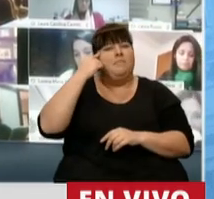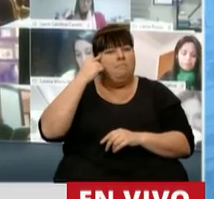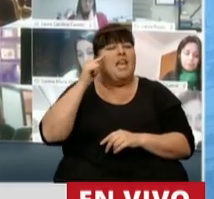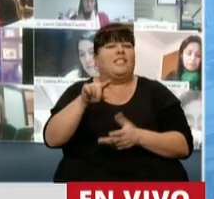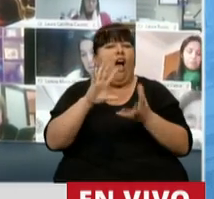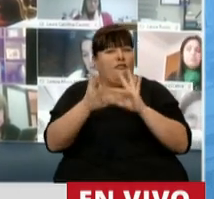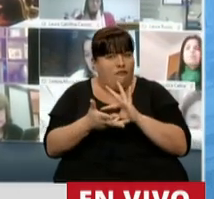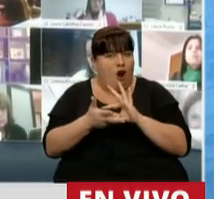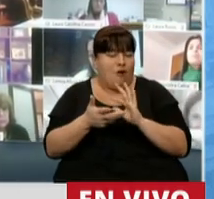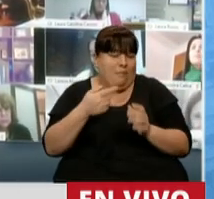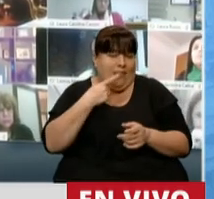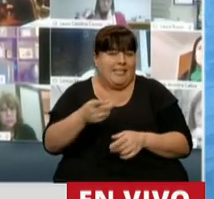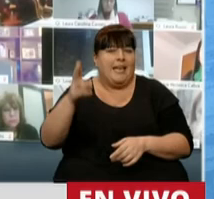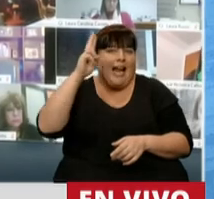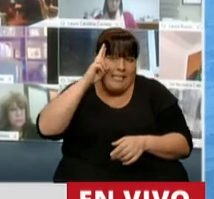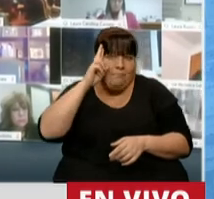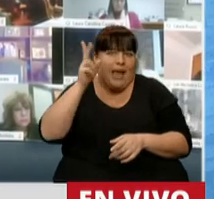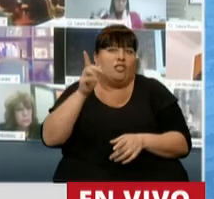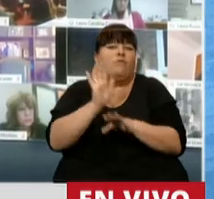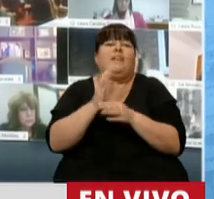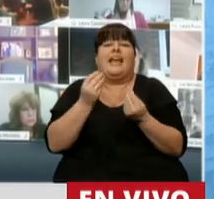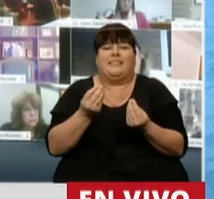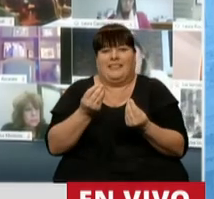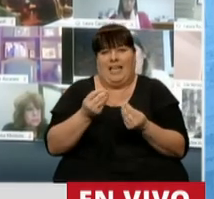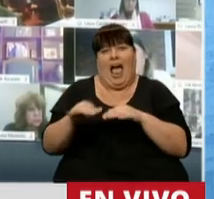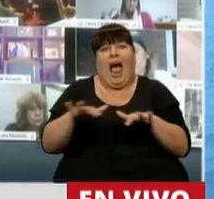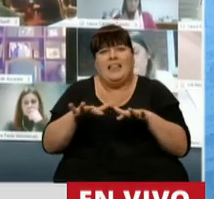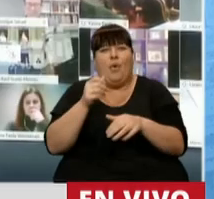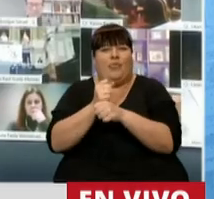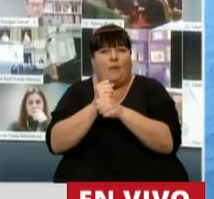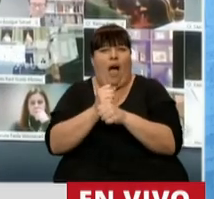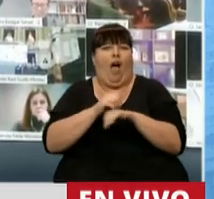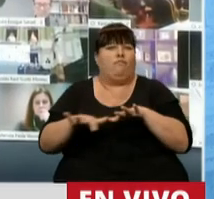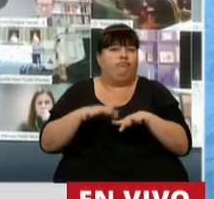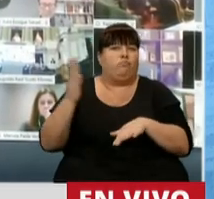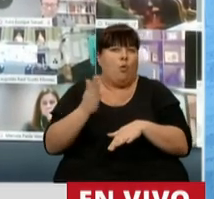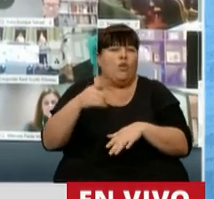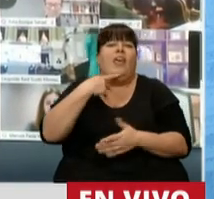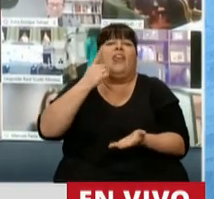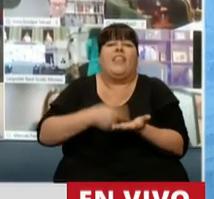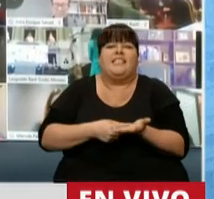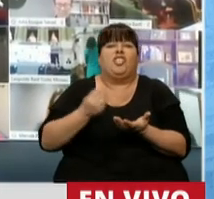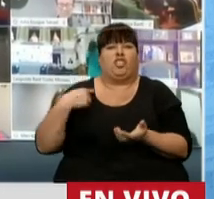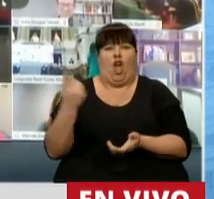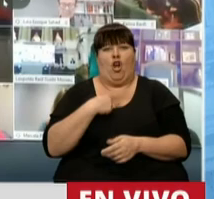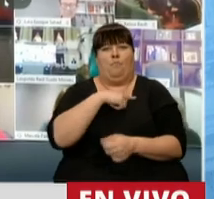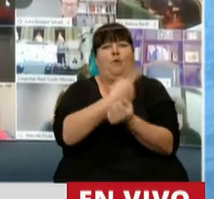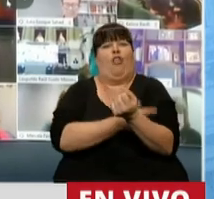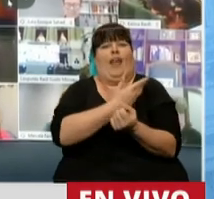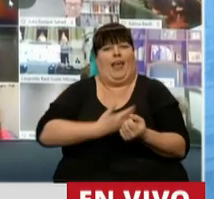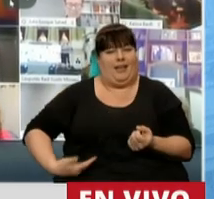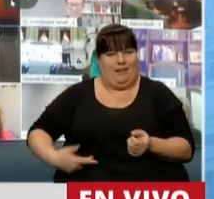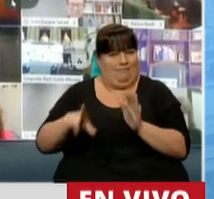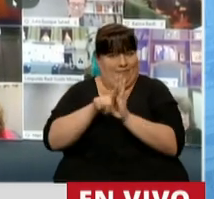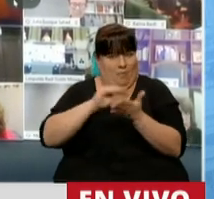de esa manera se está expresando un respecto por lo que significa la actividad y lo que debe decidir desde nuestro poder legislativo.